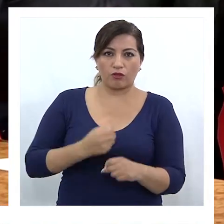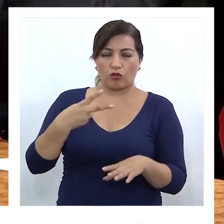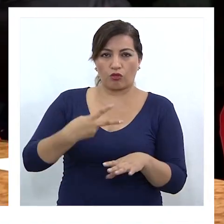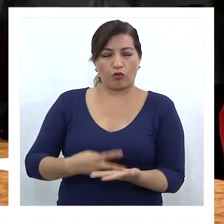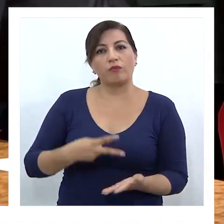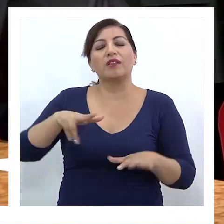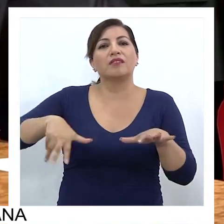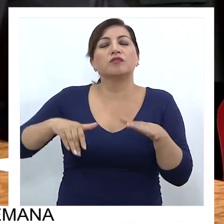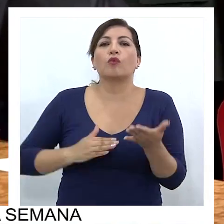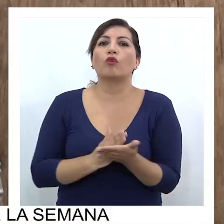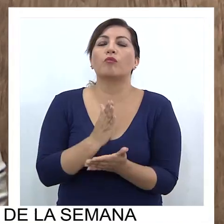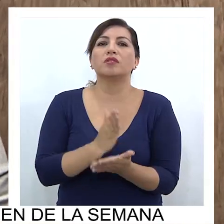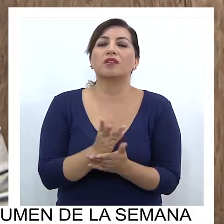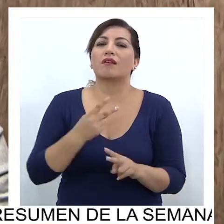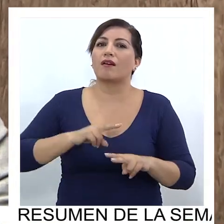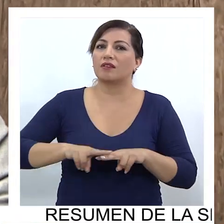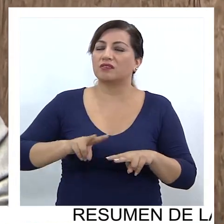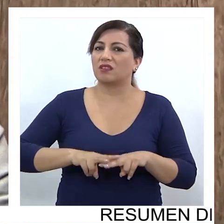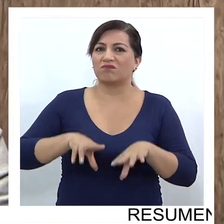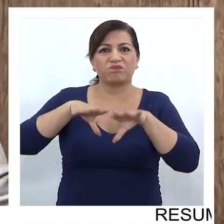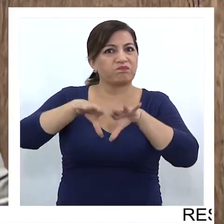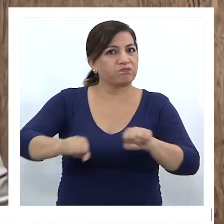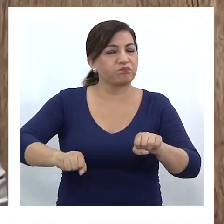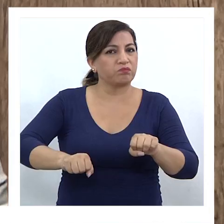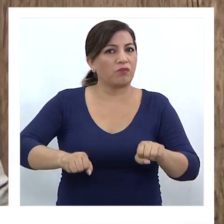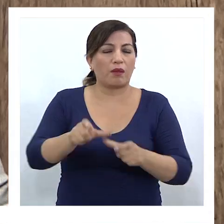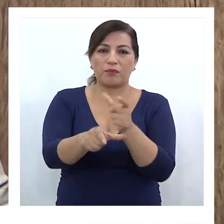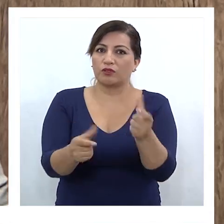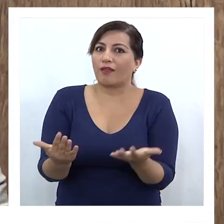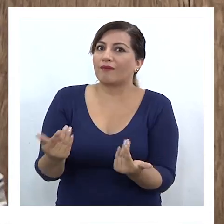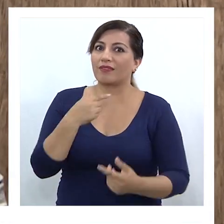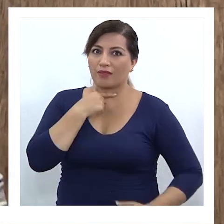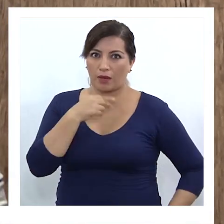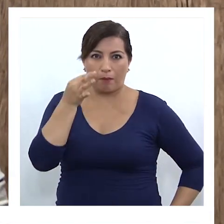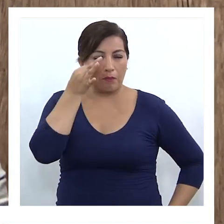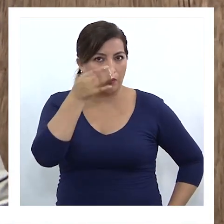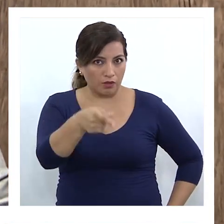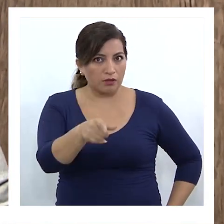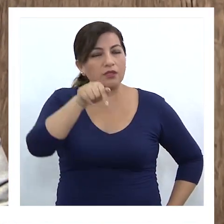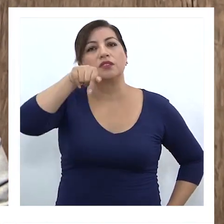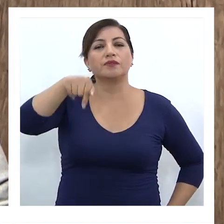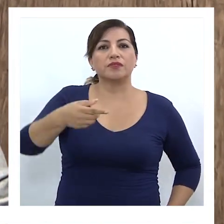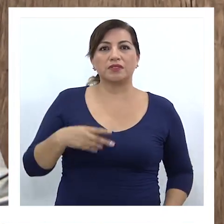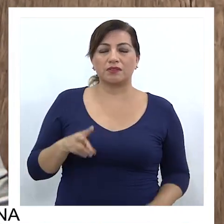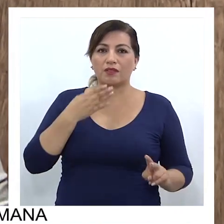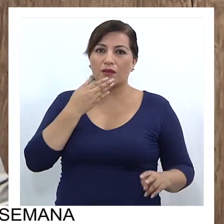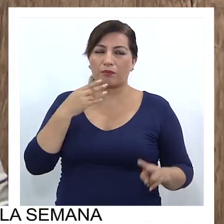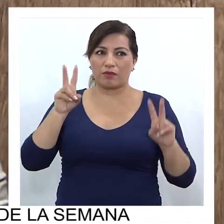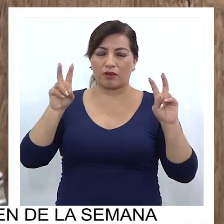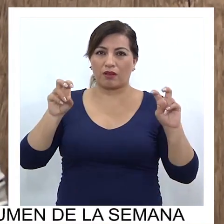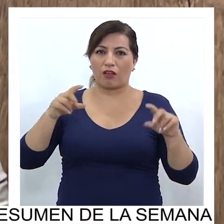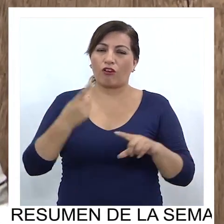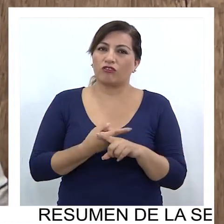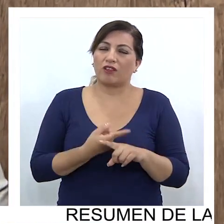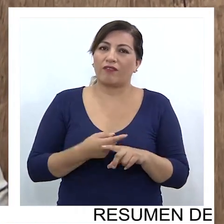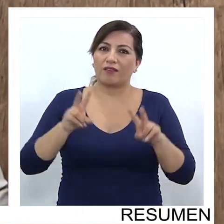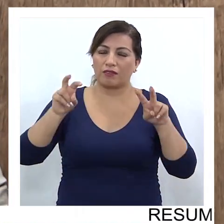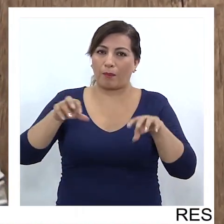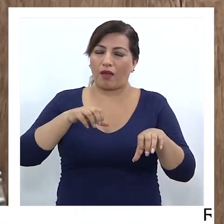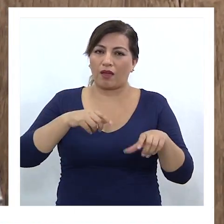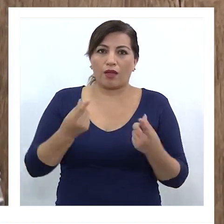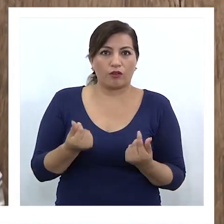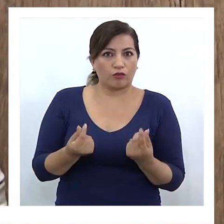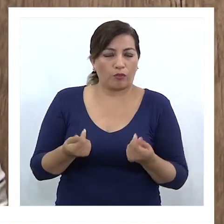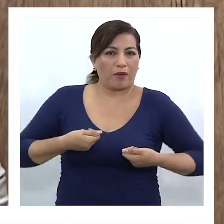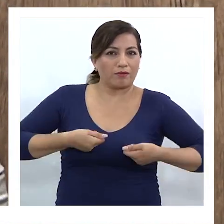2019 empezar a materializar ciertos resultados que la gente espera, sobre todo respecto de la reactivación de la actividad económica,